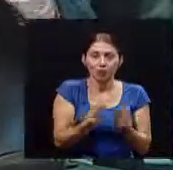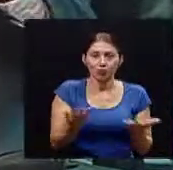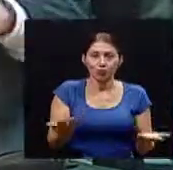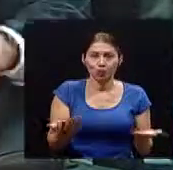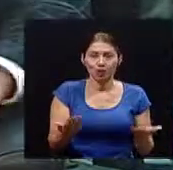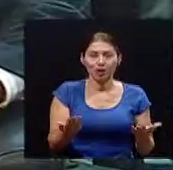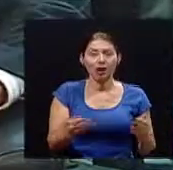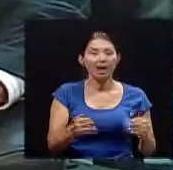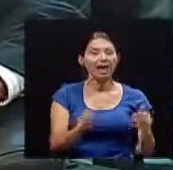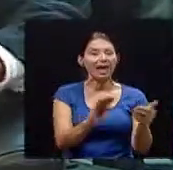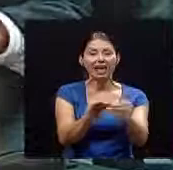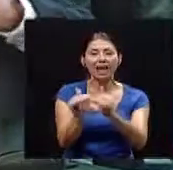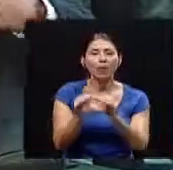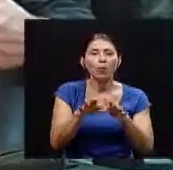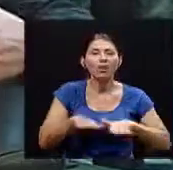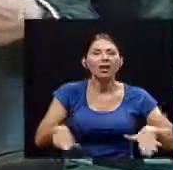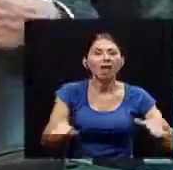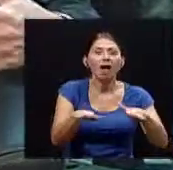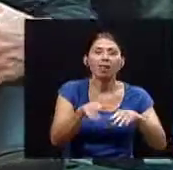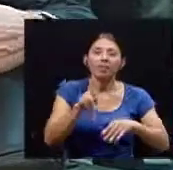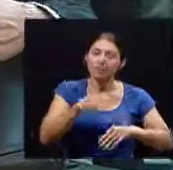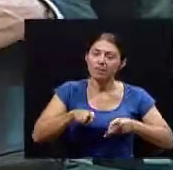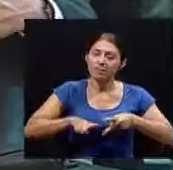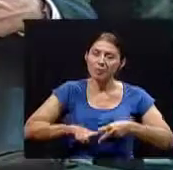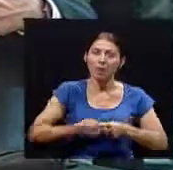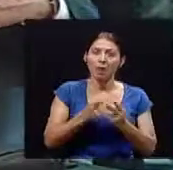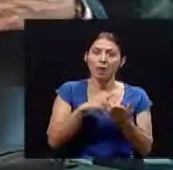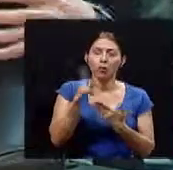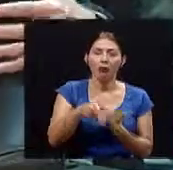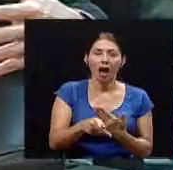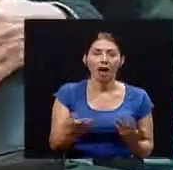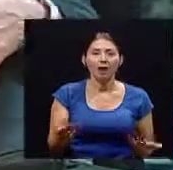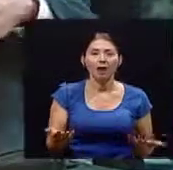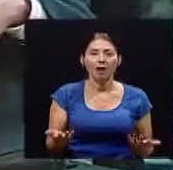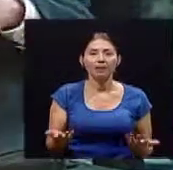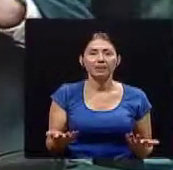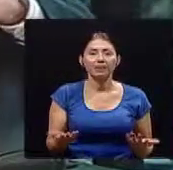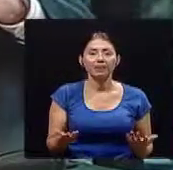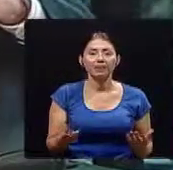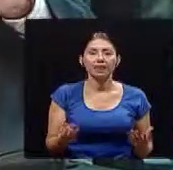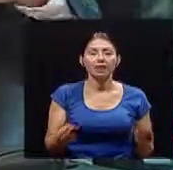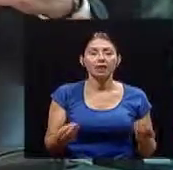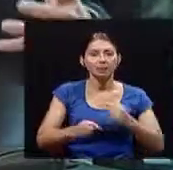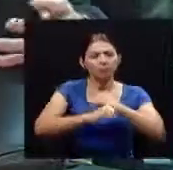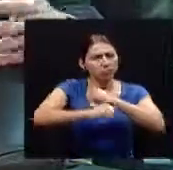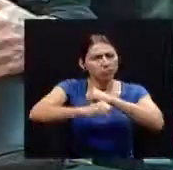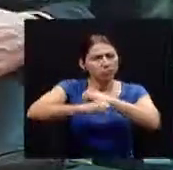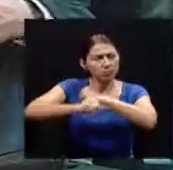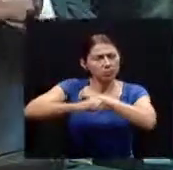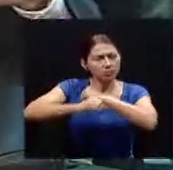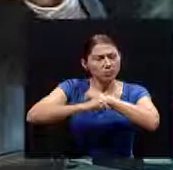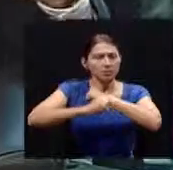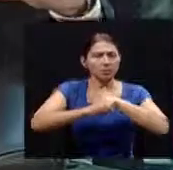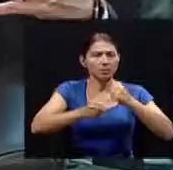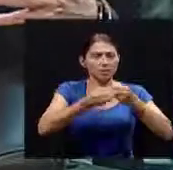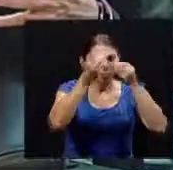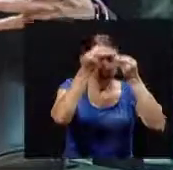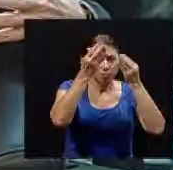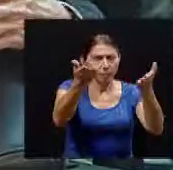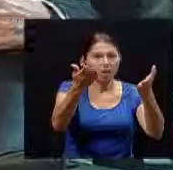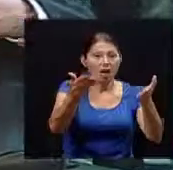pues en la comunidad empezar realmente a tener programas de mayor divulgación hay